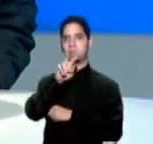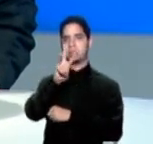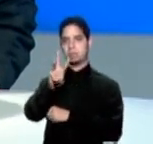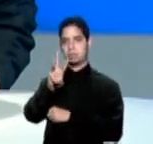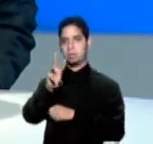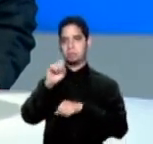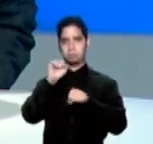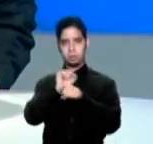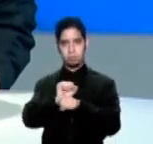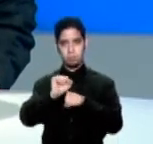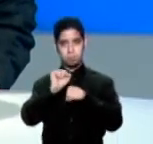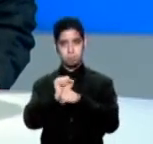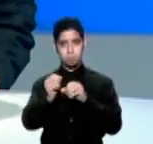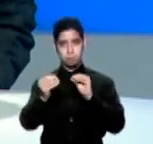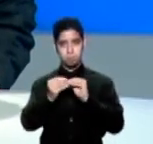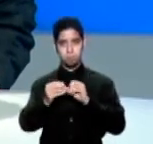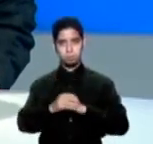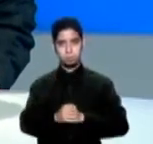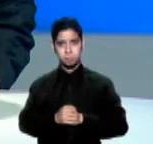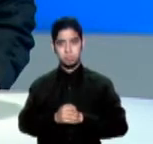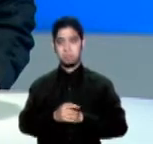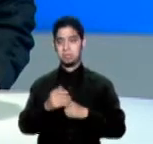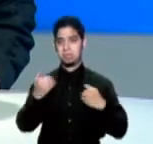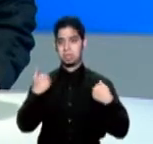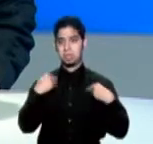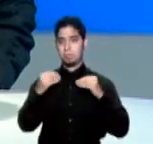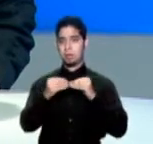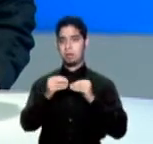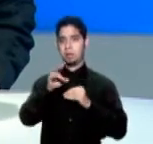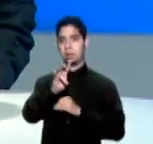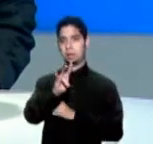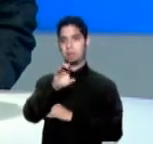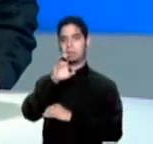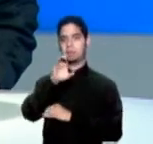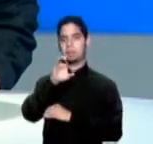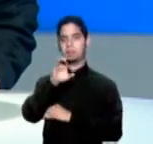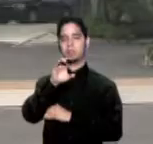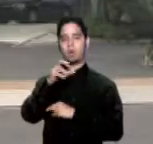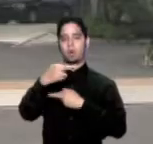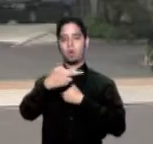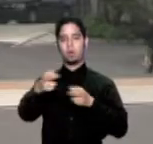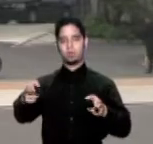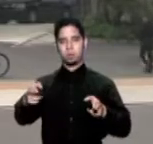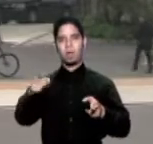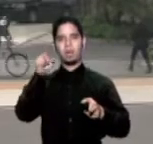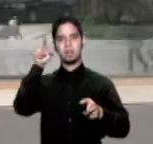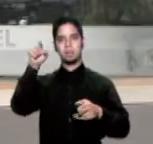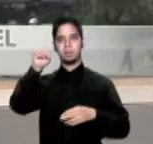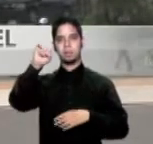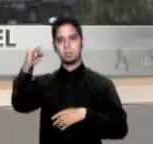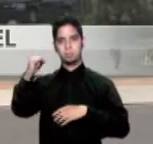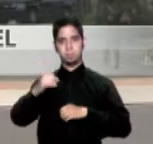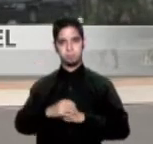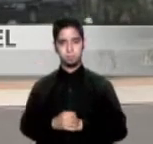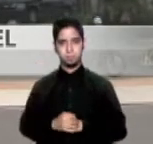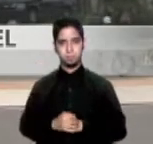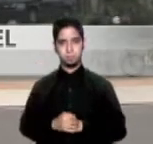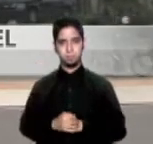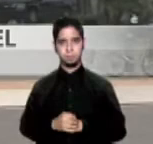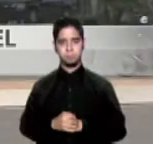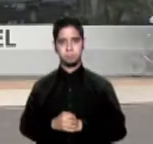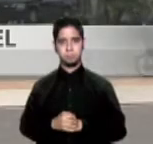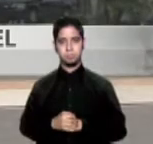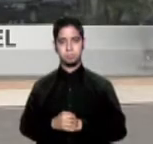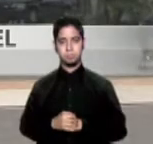apertura ya hay más de 700 habitaciones en el distrito ubicado en san juan la inversión en esta nueva hospedería es de 29